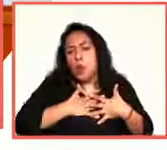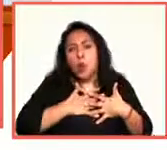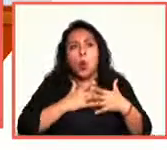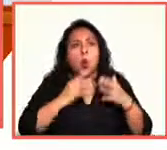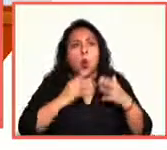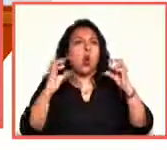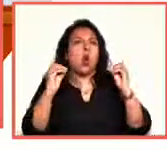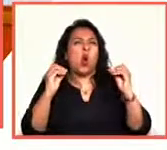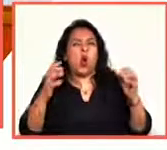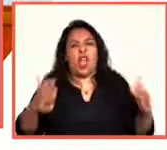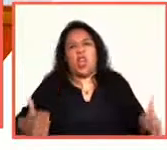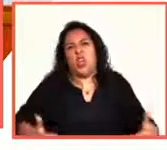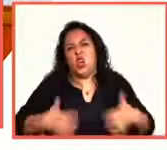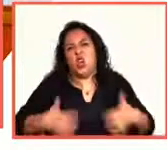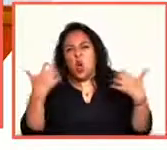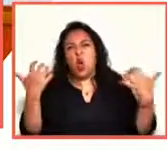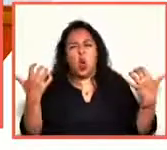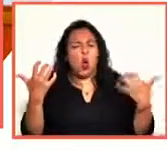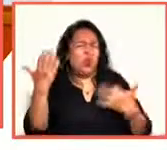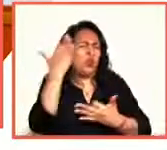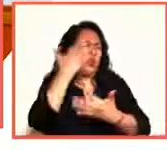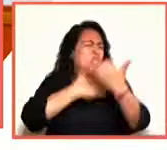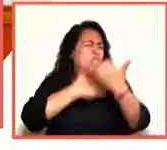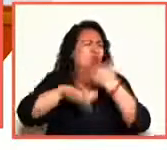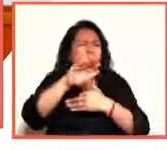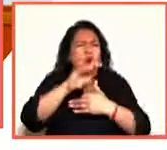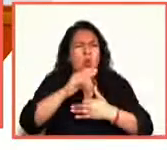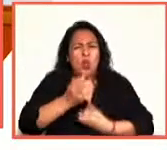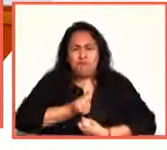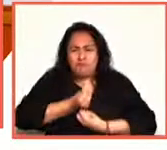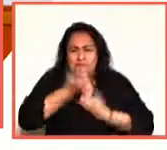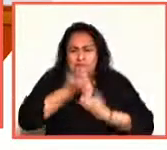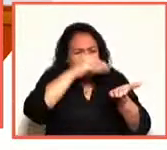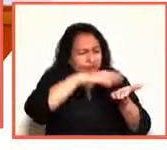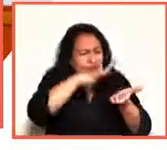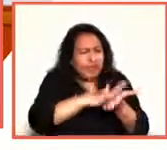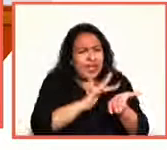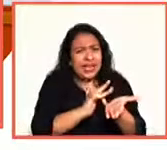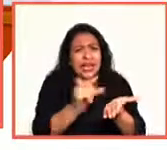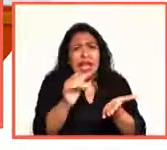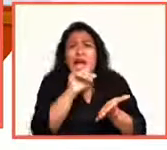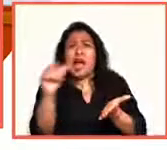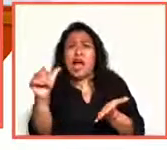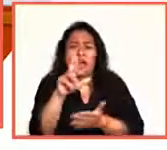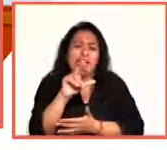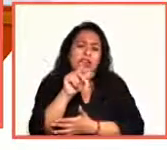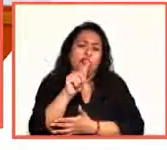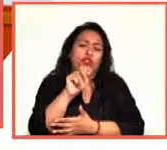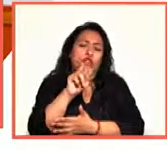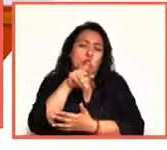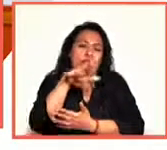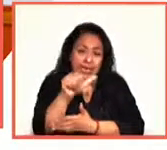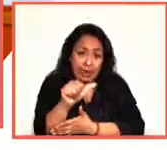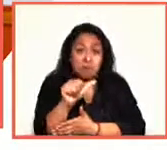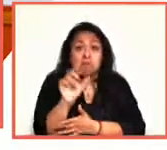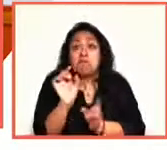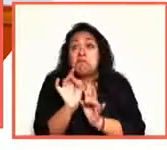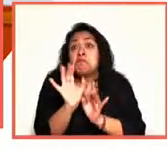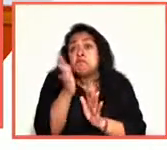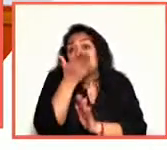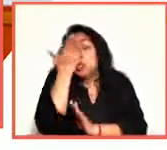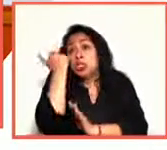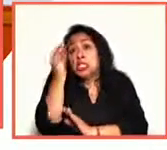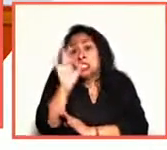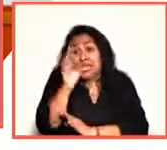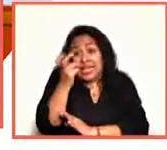indignación, absolutamente todo, gracias a estas figuras de la retórica que de pronto, yo no sé si también eso